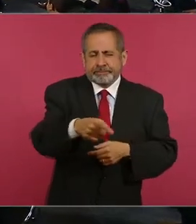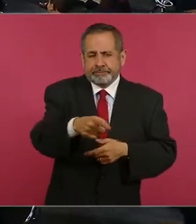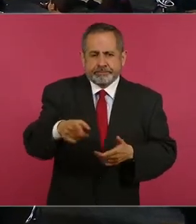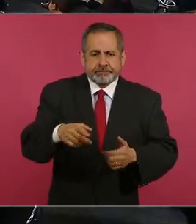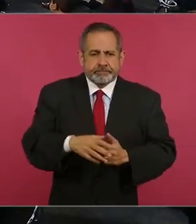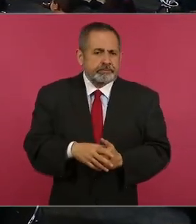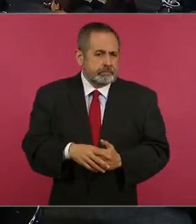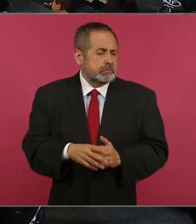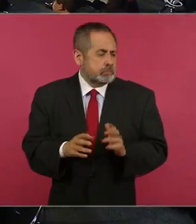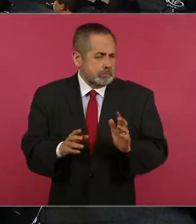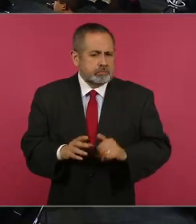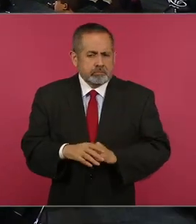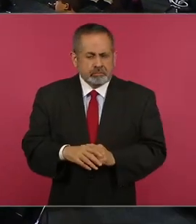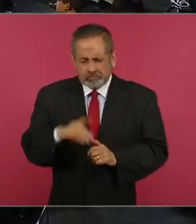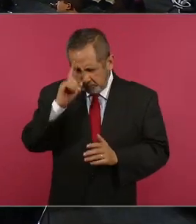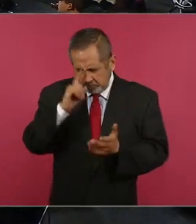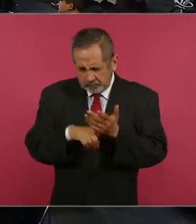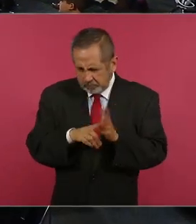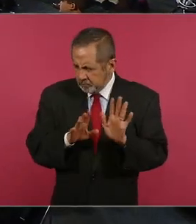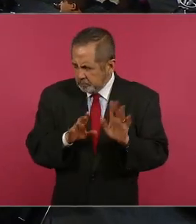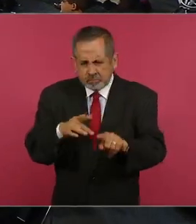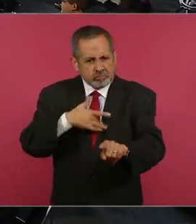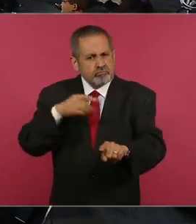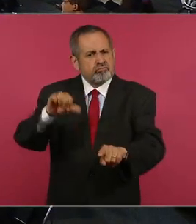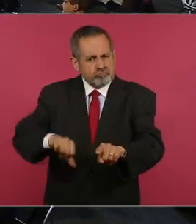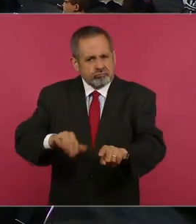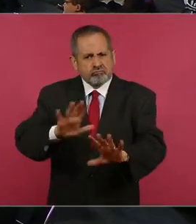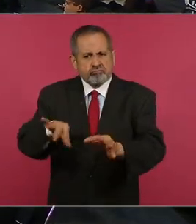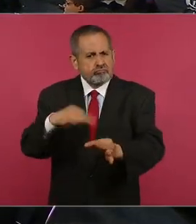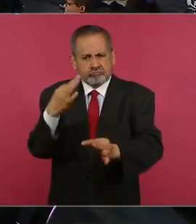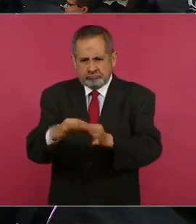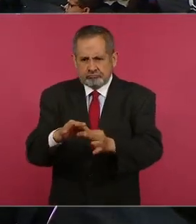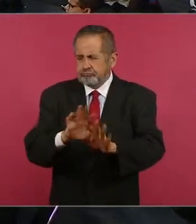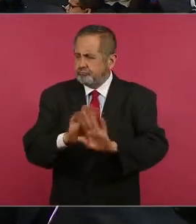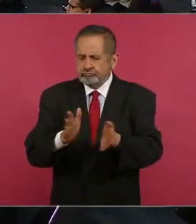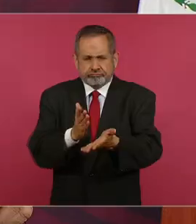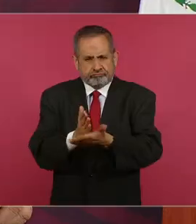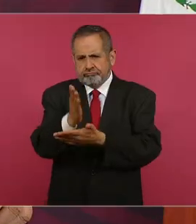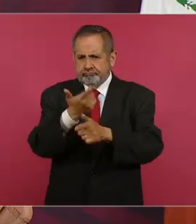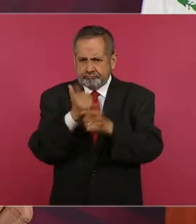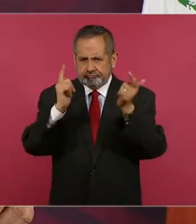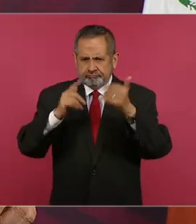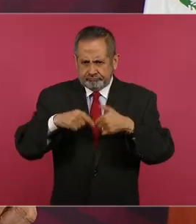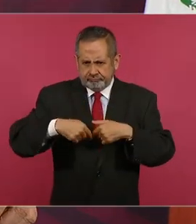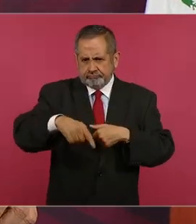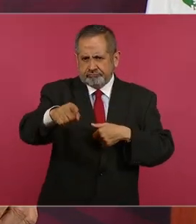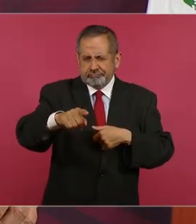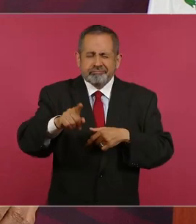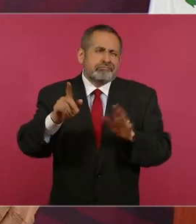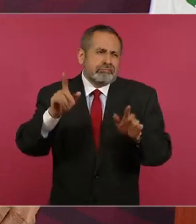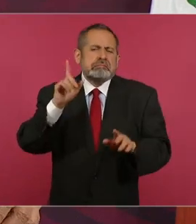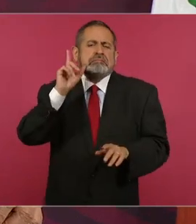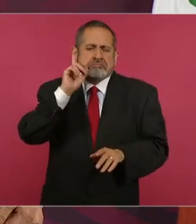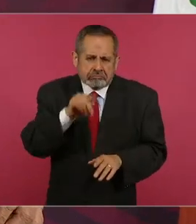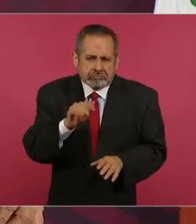Pero creo que hoy ya quedan los pasos, a más tardar mañana.